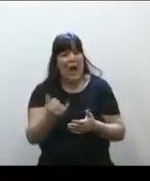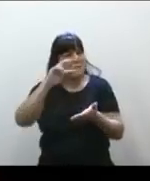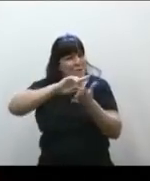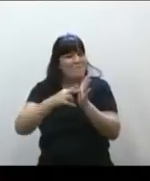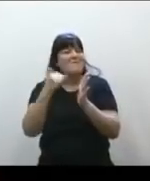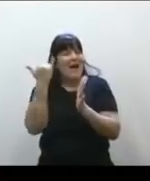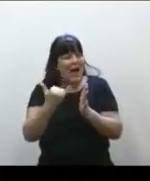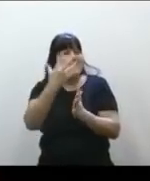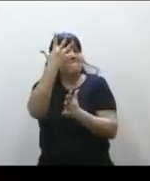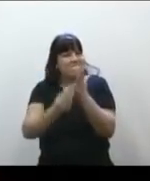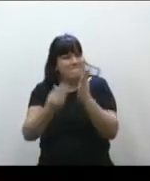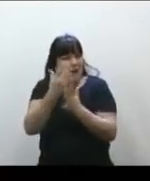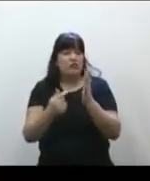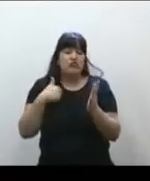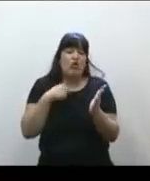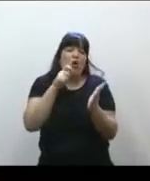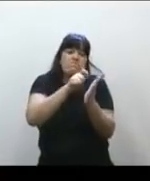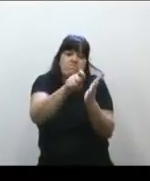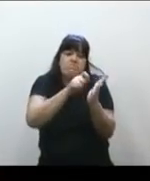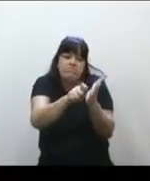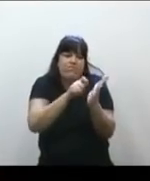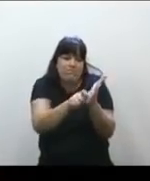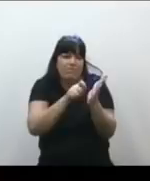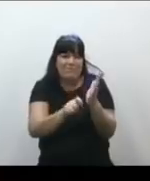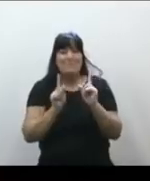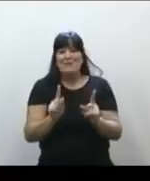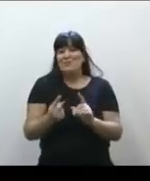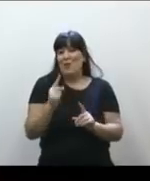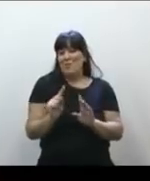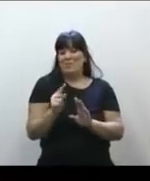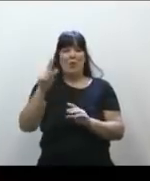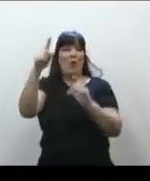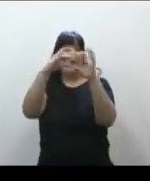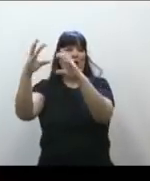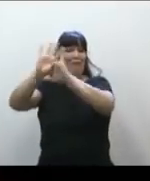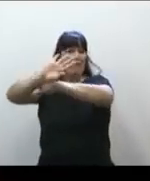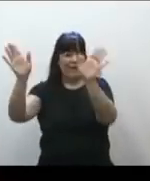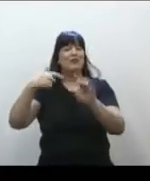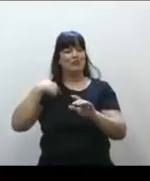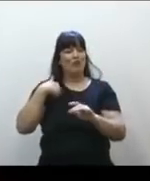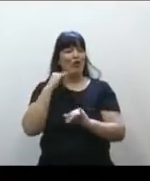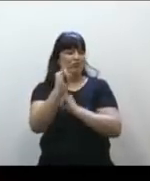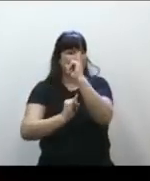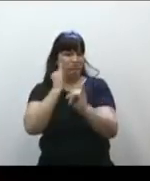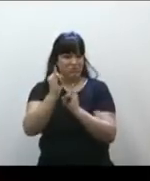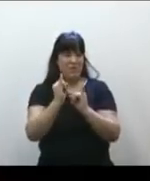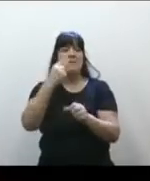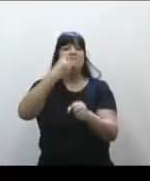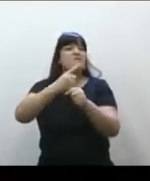yo por lo menos lo fui marcando desde esa primera jornada posterior a la votación. La primera,